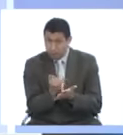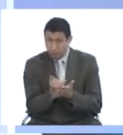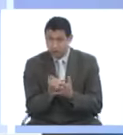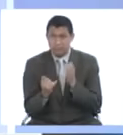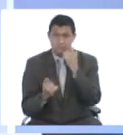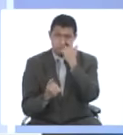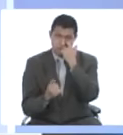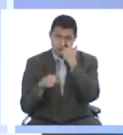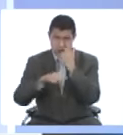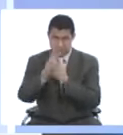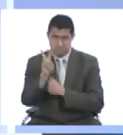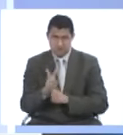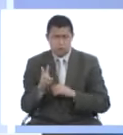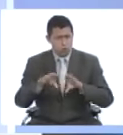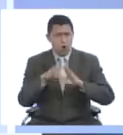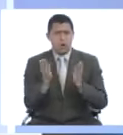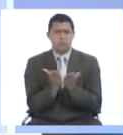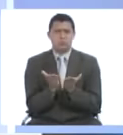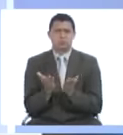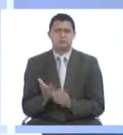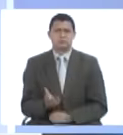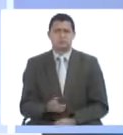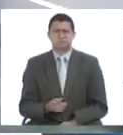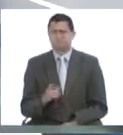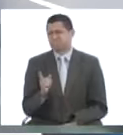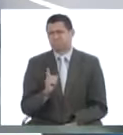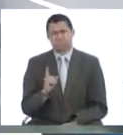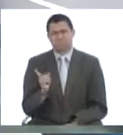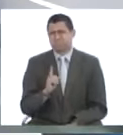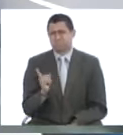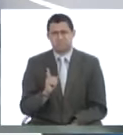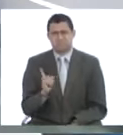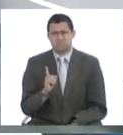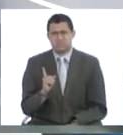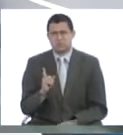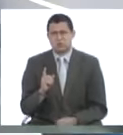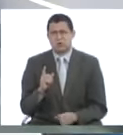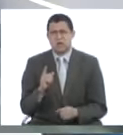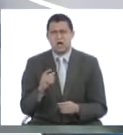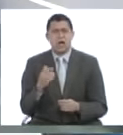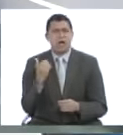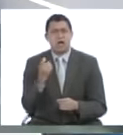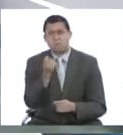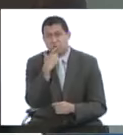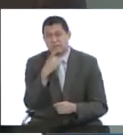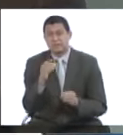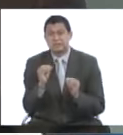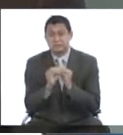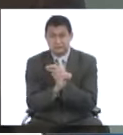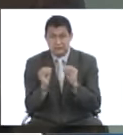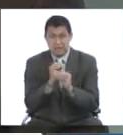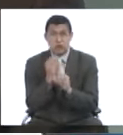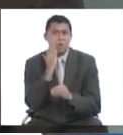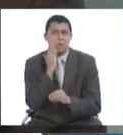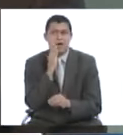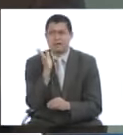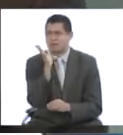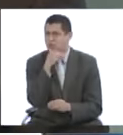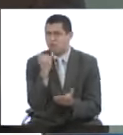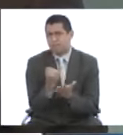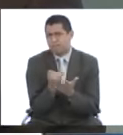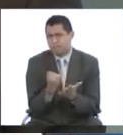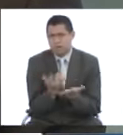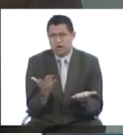certificado, acá en Venezuela o en el mundo? No, realmente las terapias con células madres son estudios que no están validados,